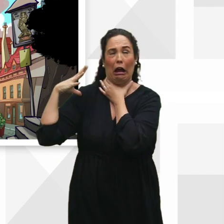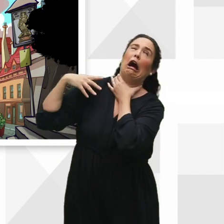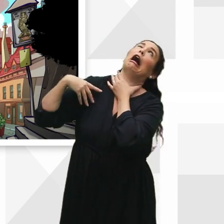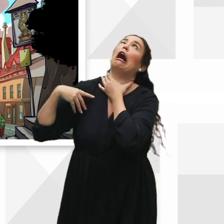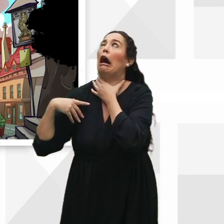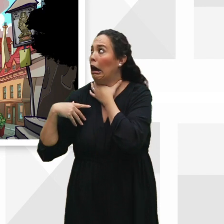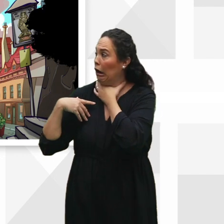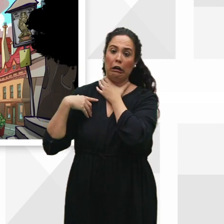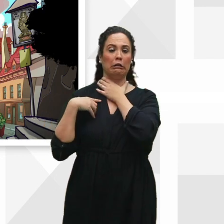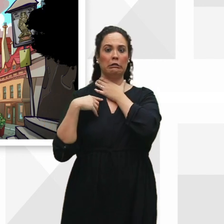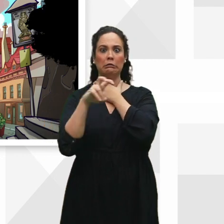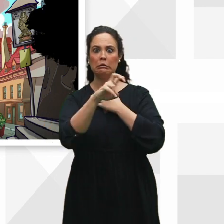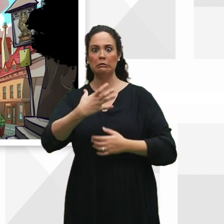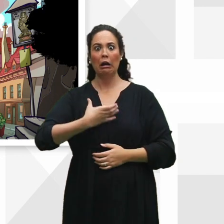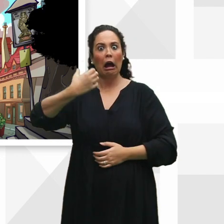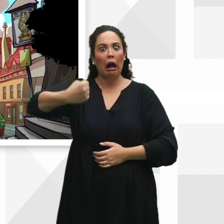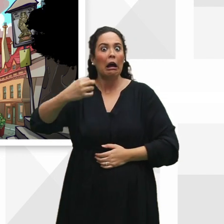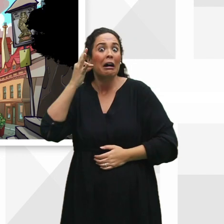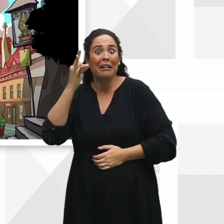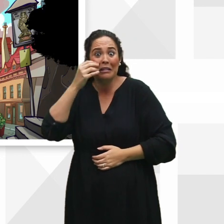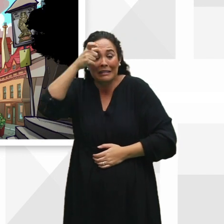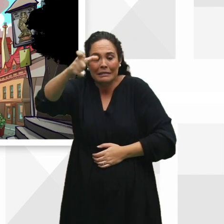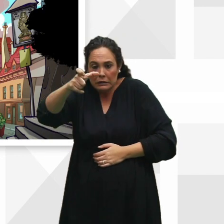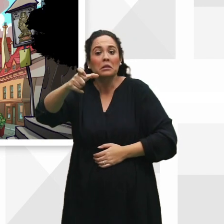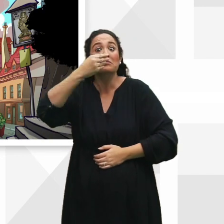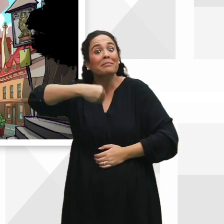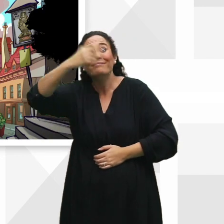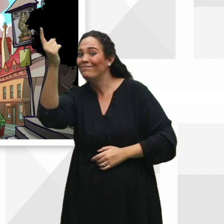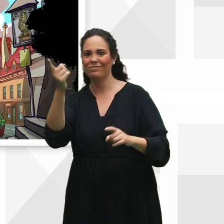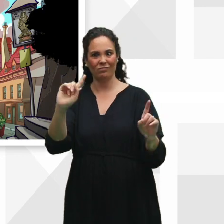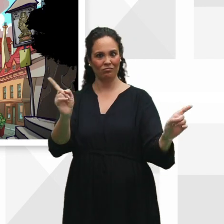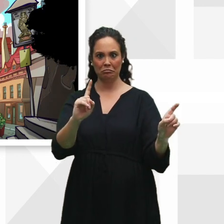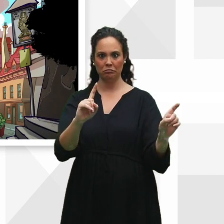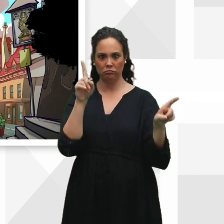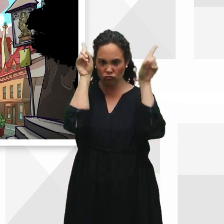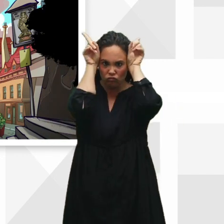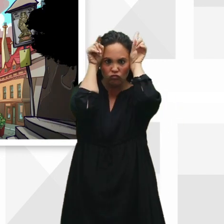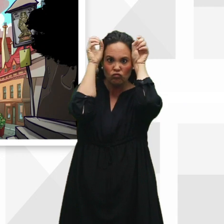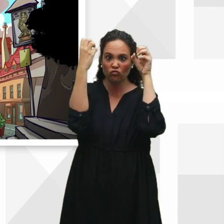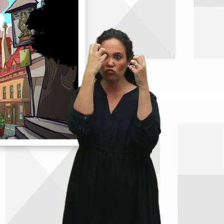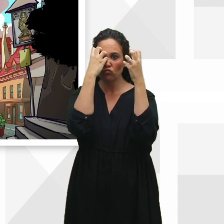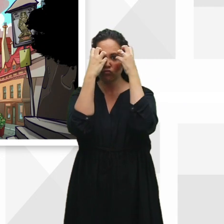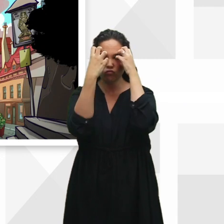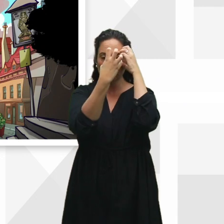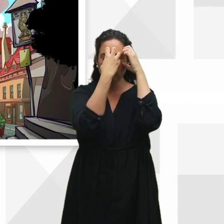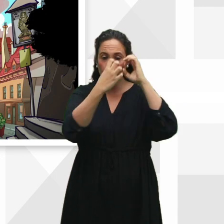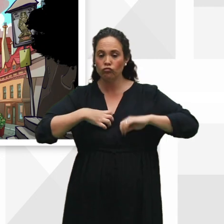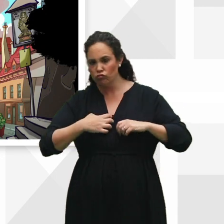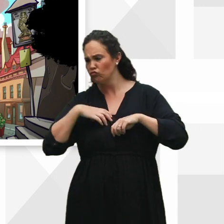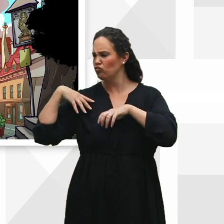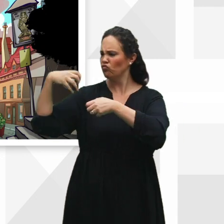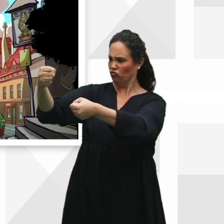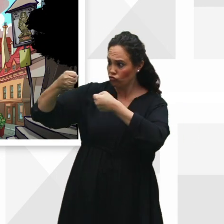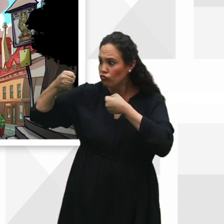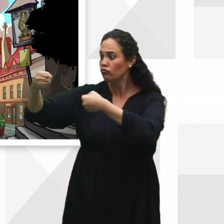La alcaldesa del pueblo no tuvo mejor suerte. Un bicho alado, con tres ojos, empezó a forcejear con